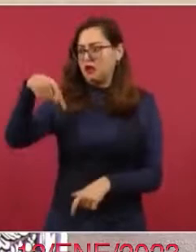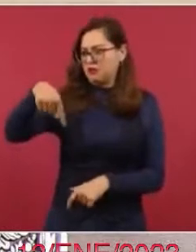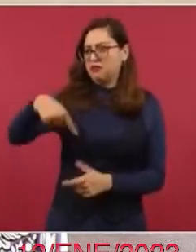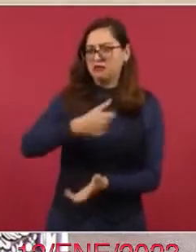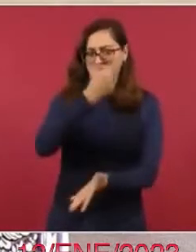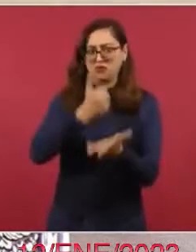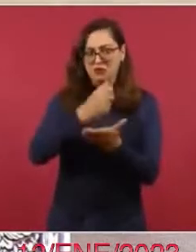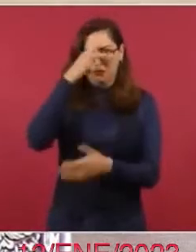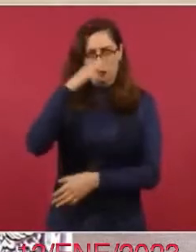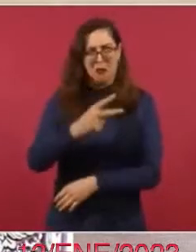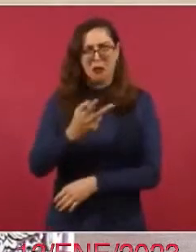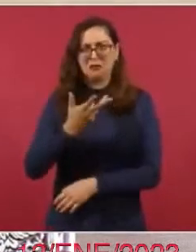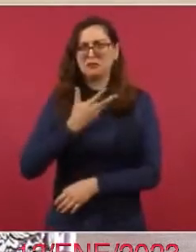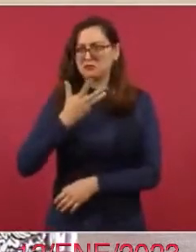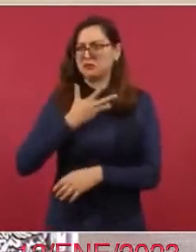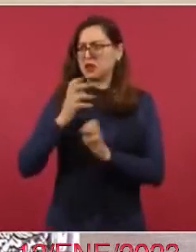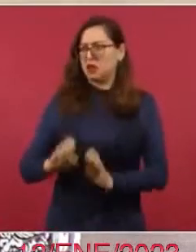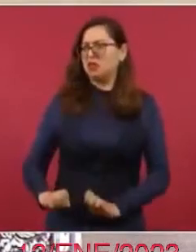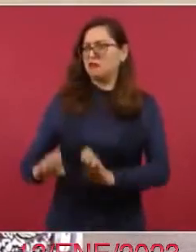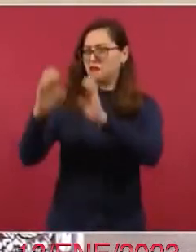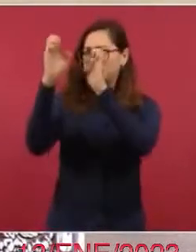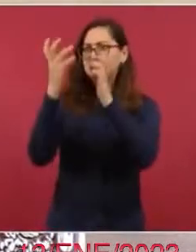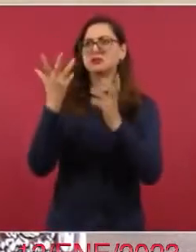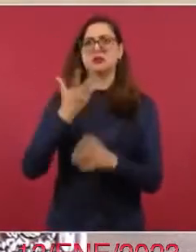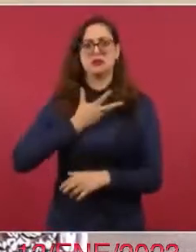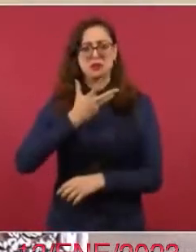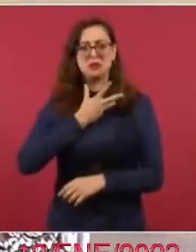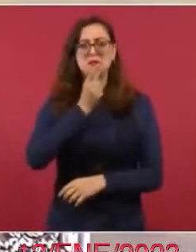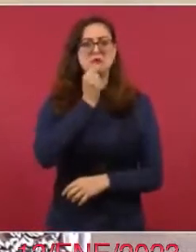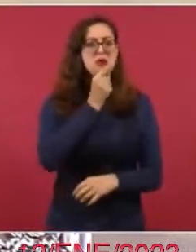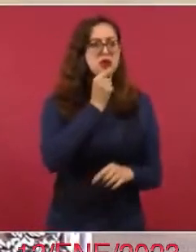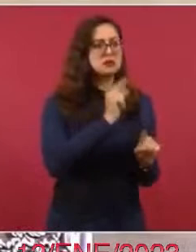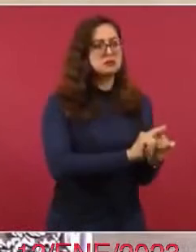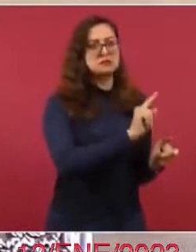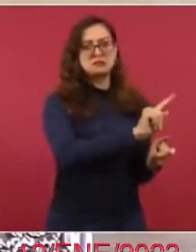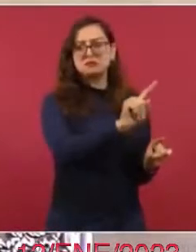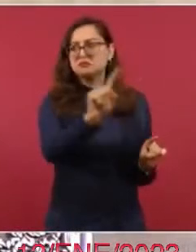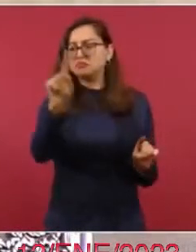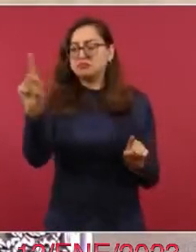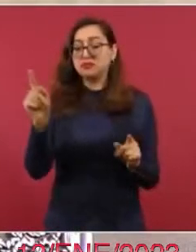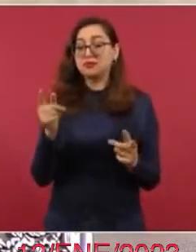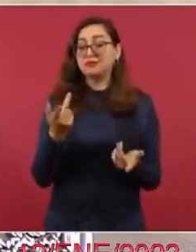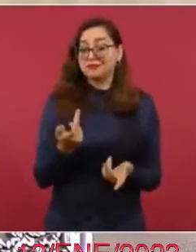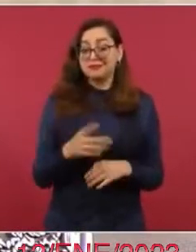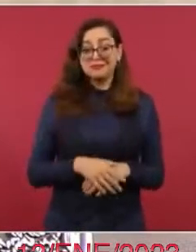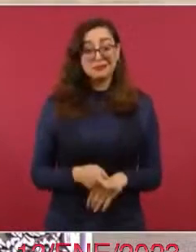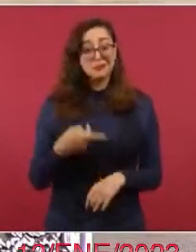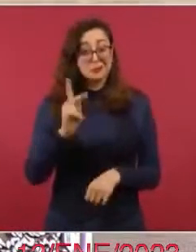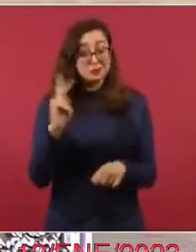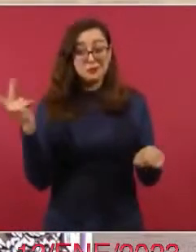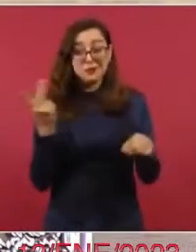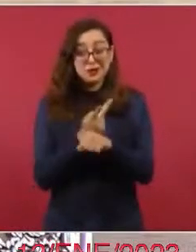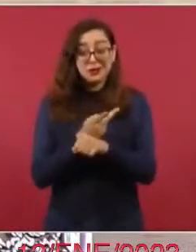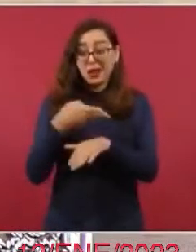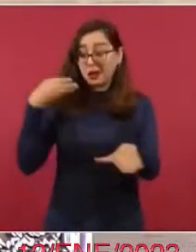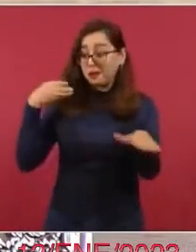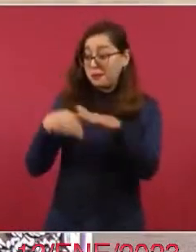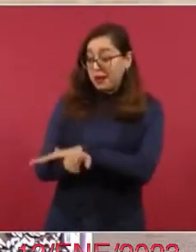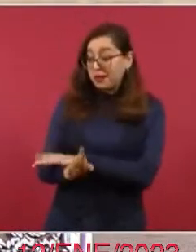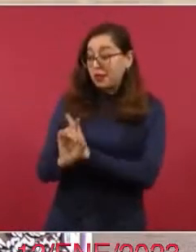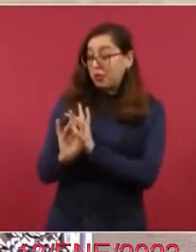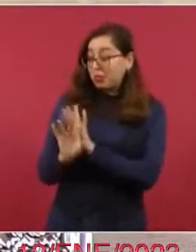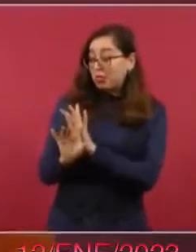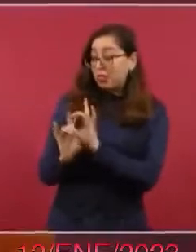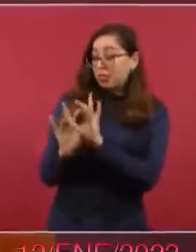Guardia Nacional. Y lo dije hace un momento, lo que está pasando en el metro, ahora me informan, por ejemplo,